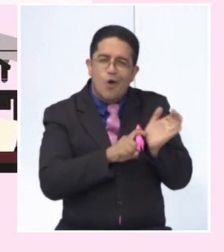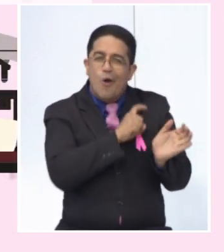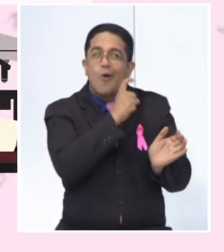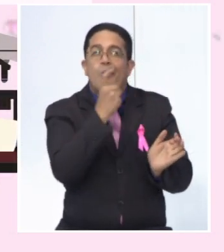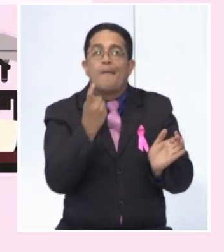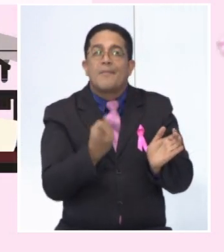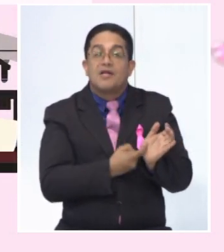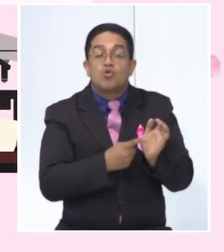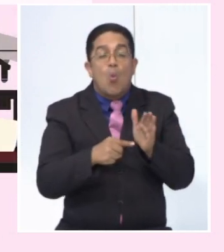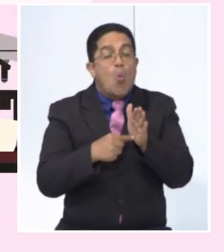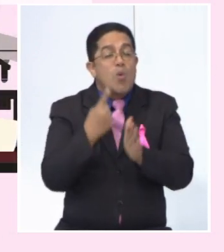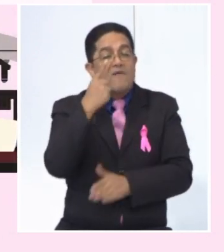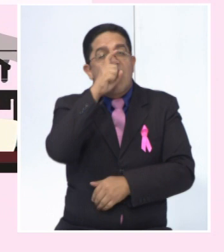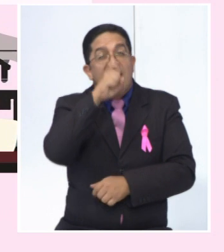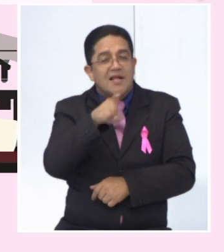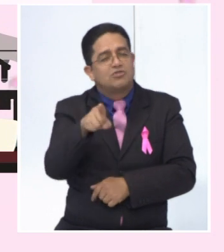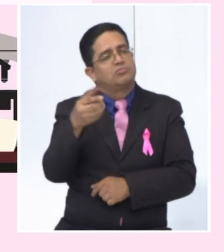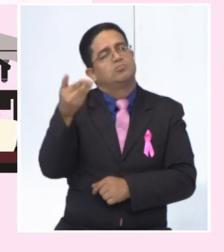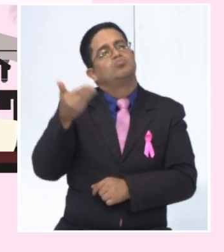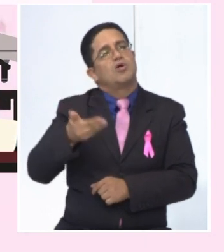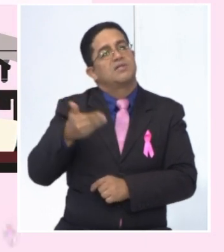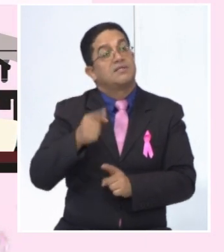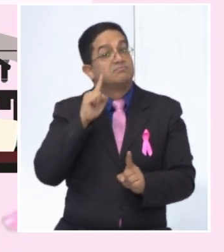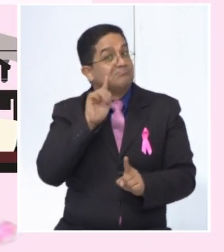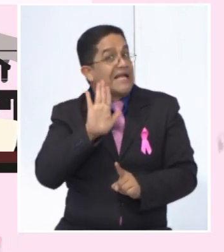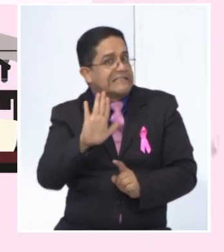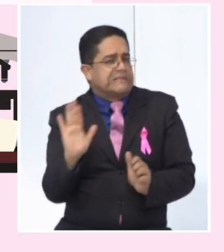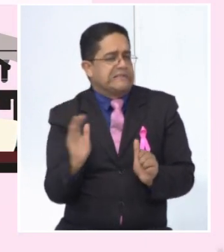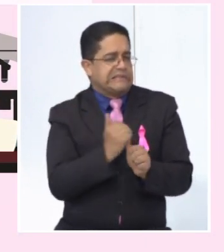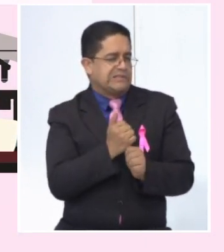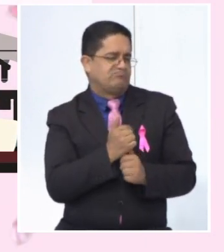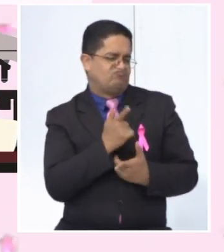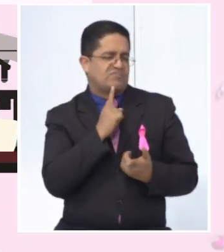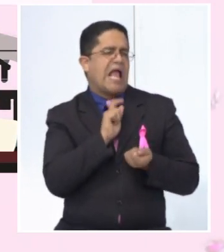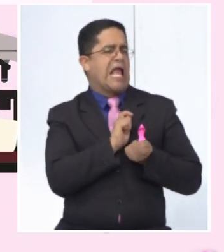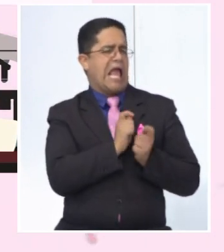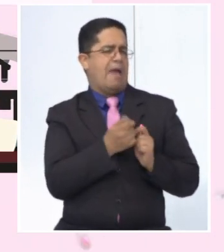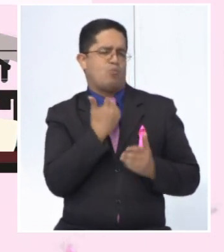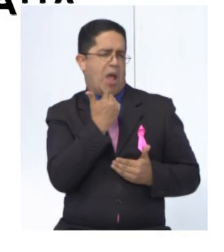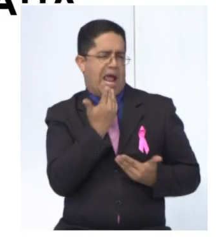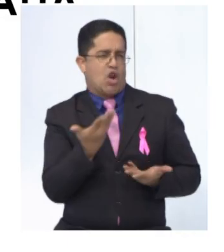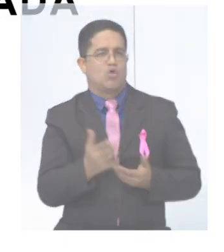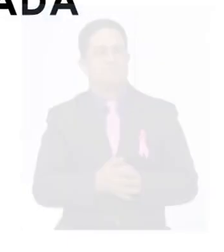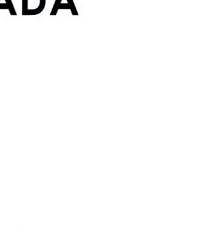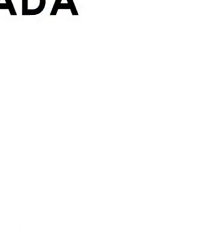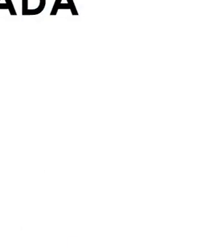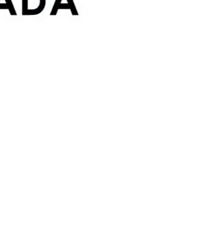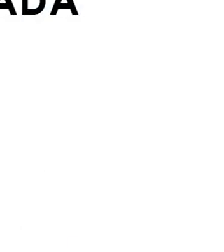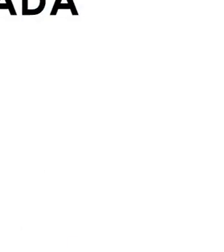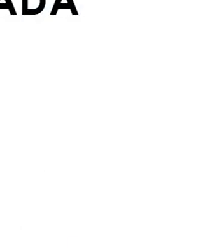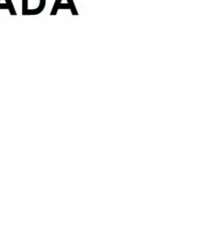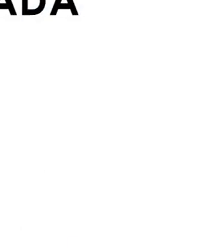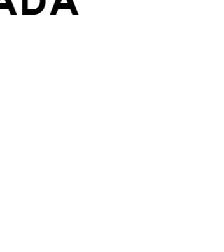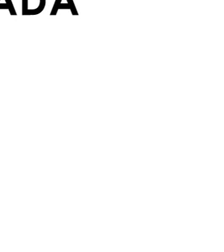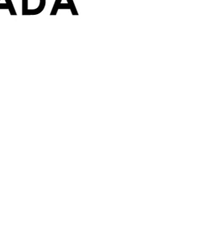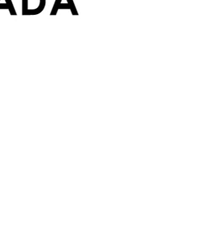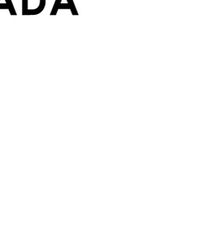una vez al año es necesario para encontrar cambios o signos de cáncer. Gracias. Gracias.